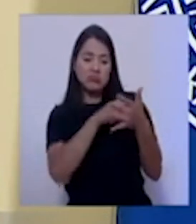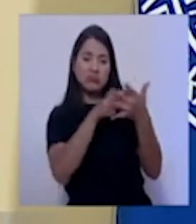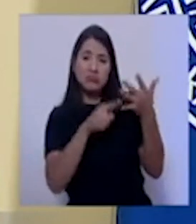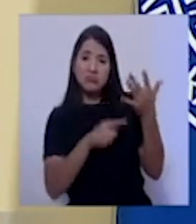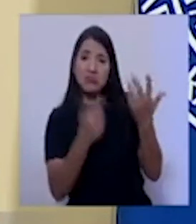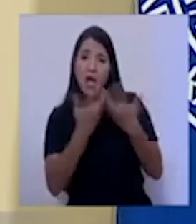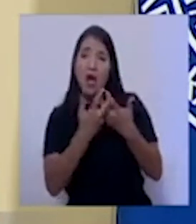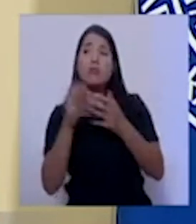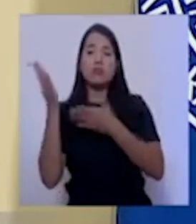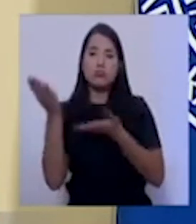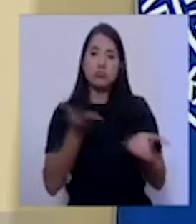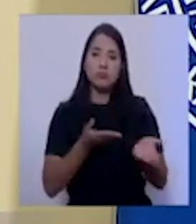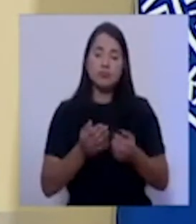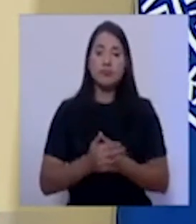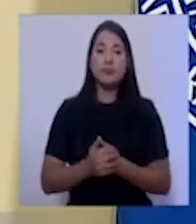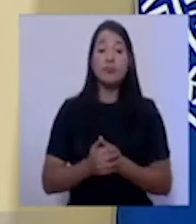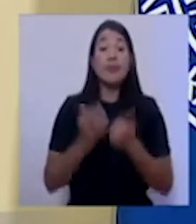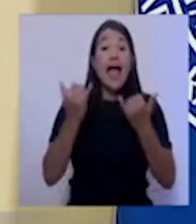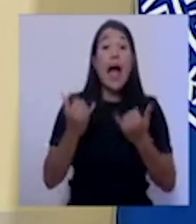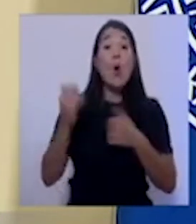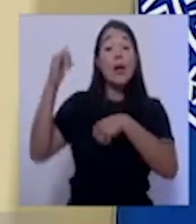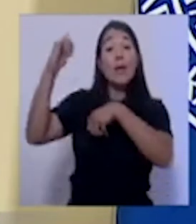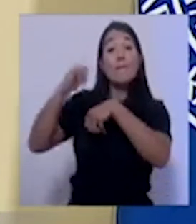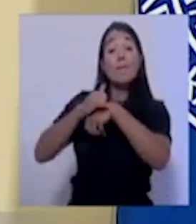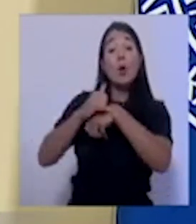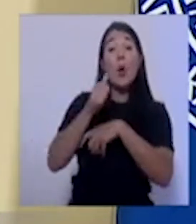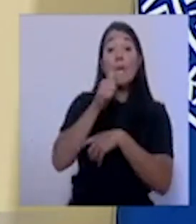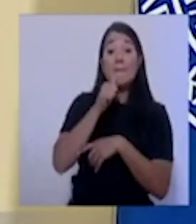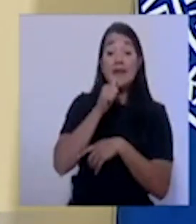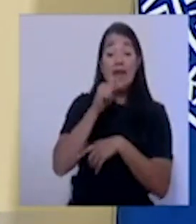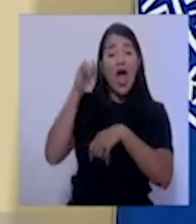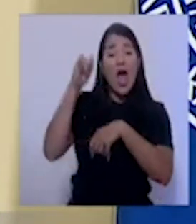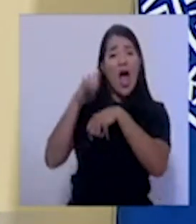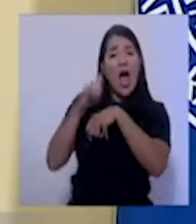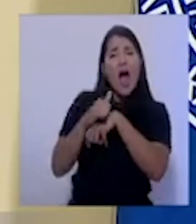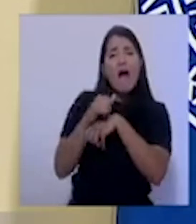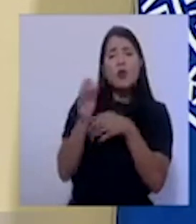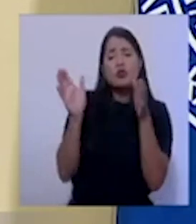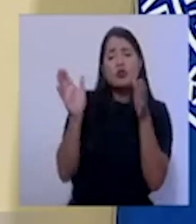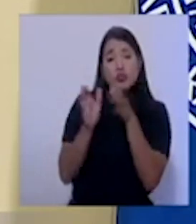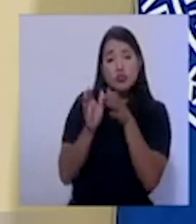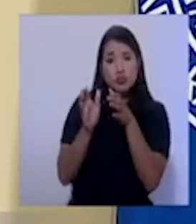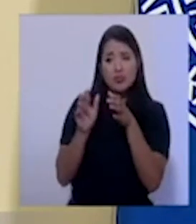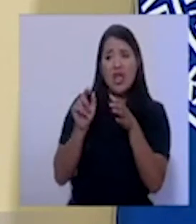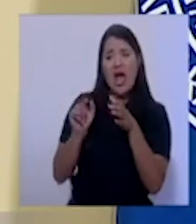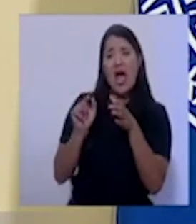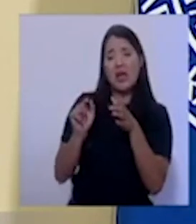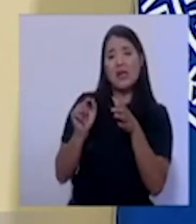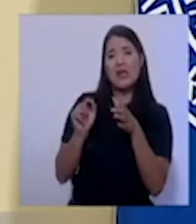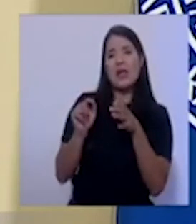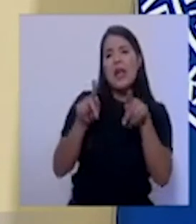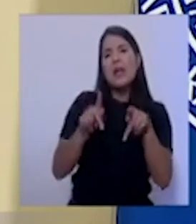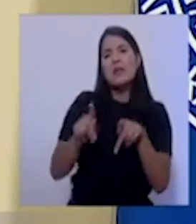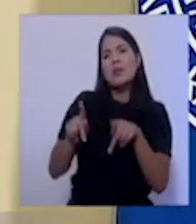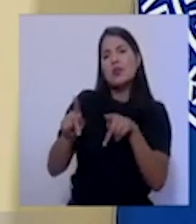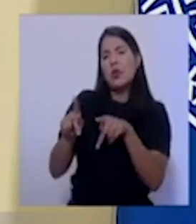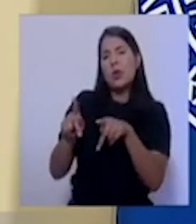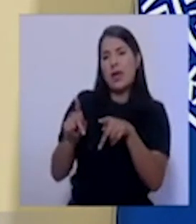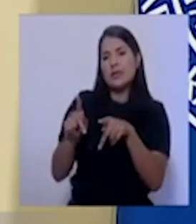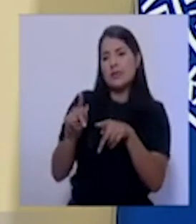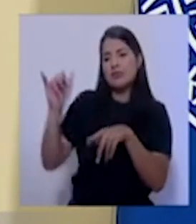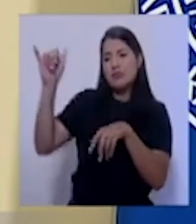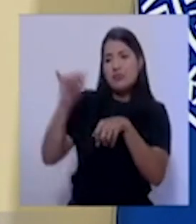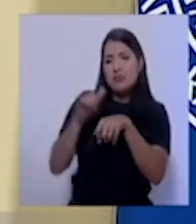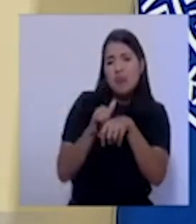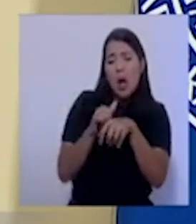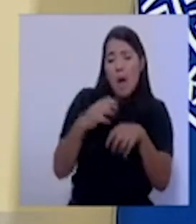vuelos privados. Se trata de vuelos en aviones muy pequeños que generalmente la gente viaja en su propia burbuja social